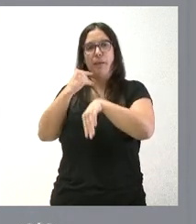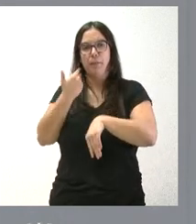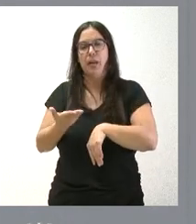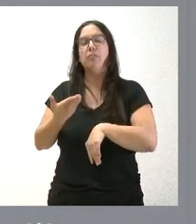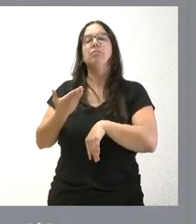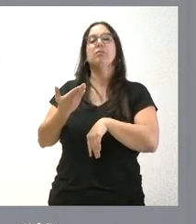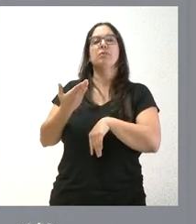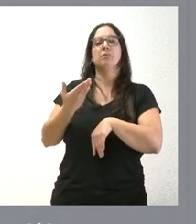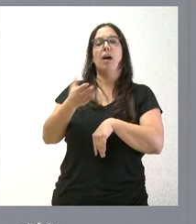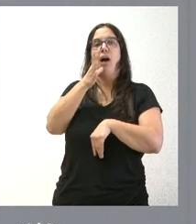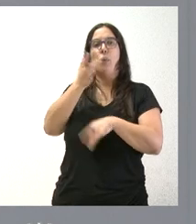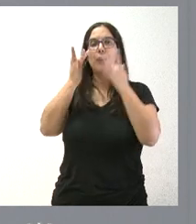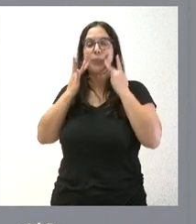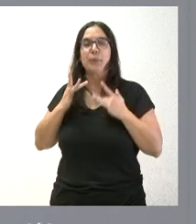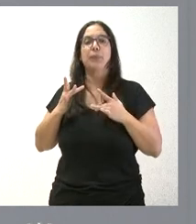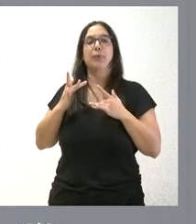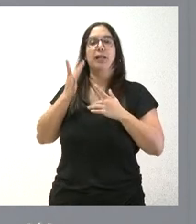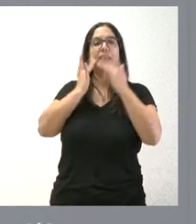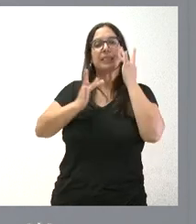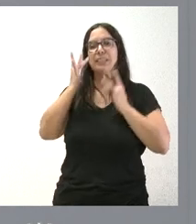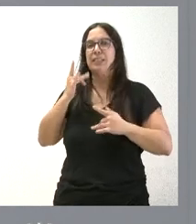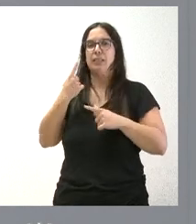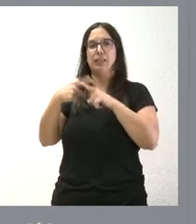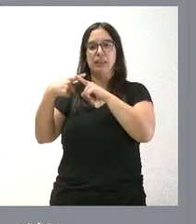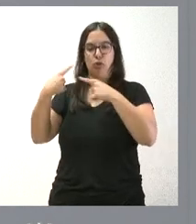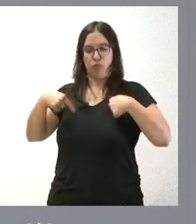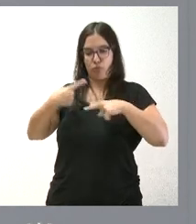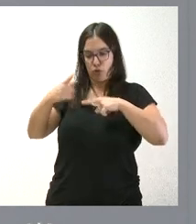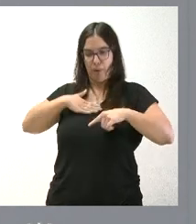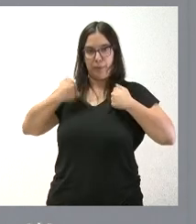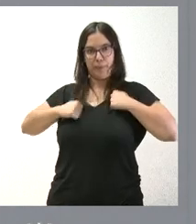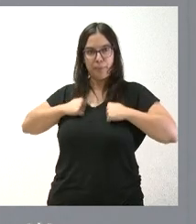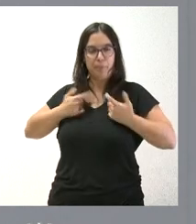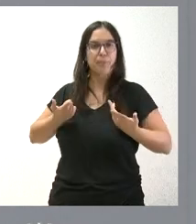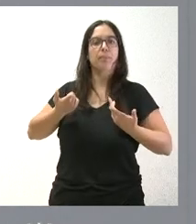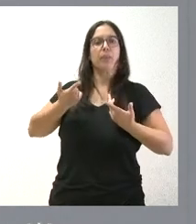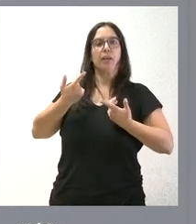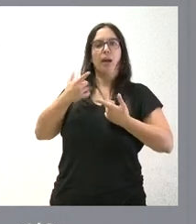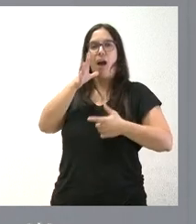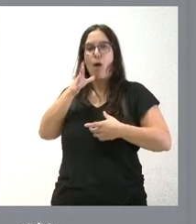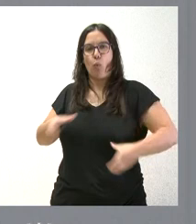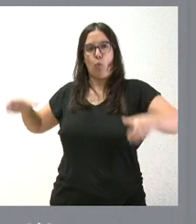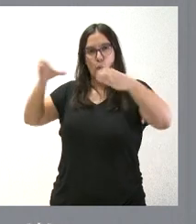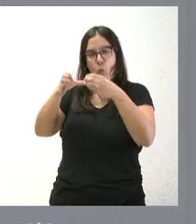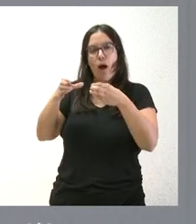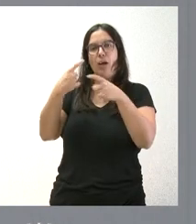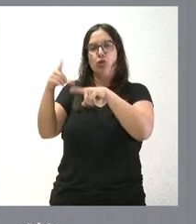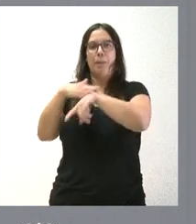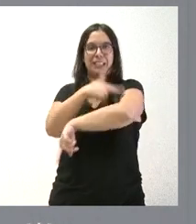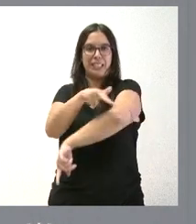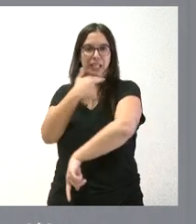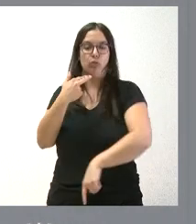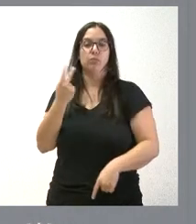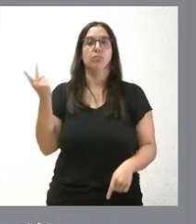agua potable, el sanamiento mediante la distribución de kits de higiene, tanques de agua, así como kits sanitarios. Son dos